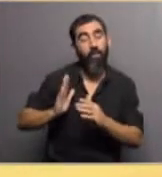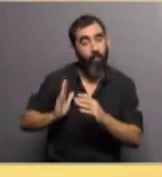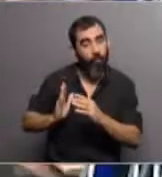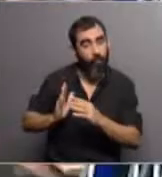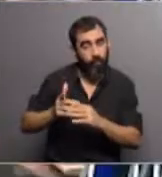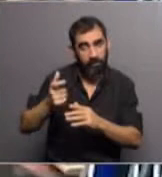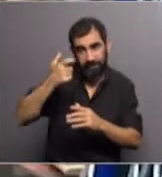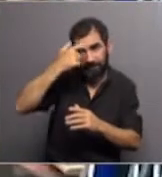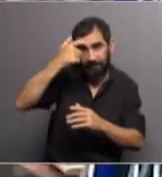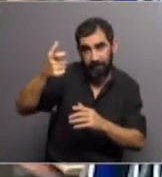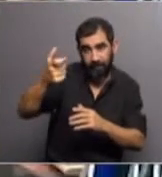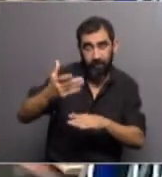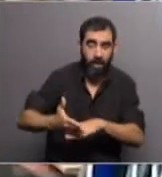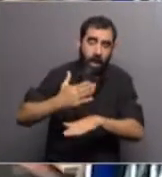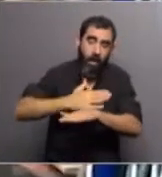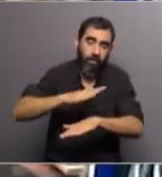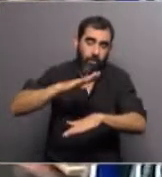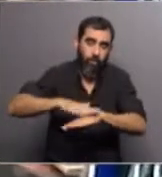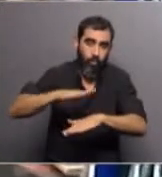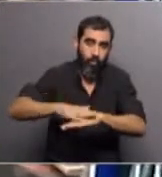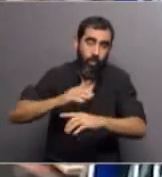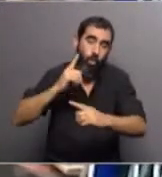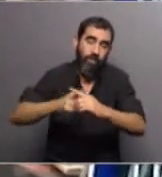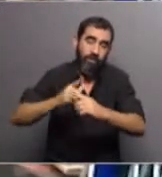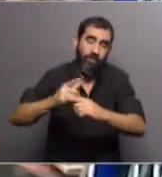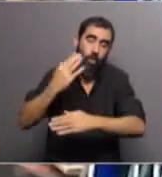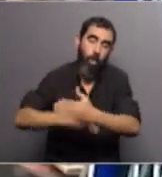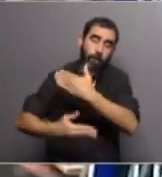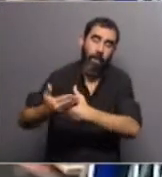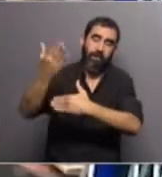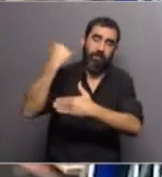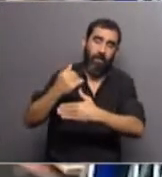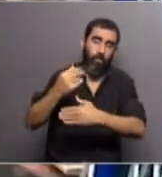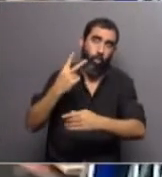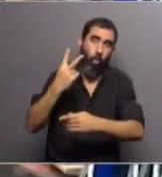científicas en su momento, siglo pasado, siglo antepasado,